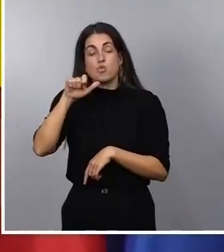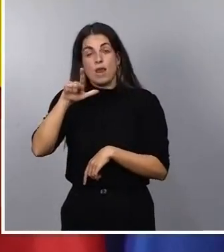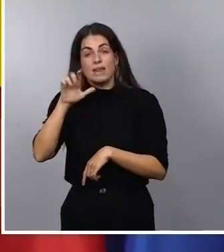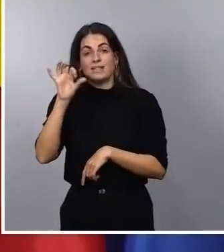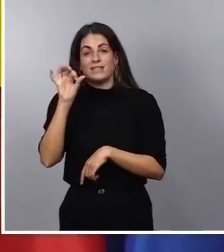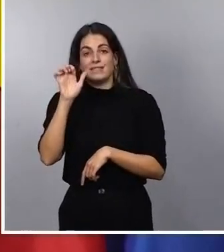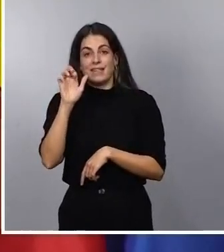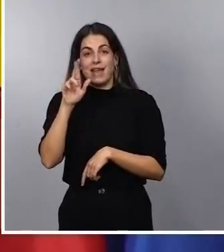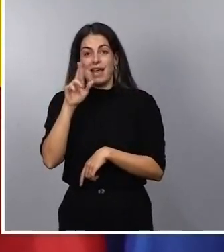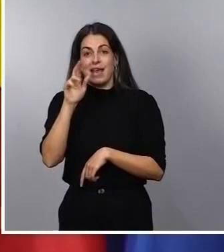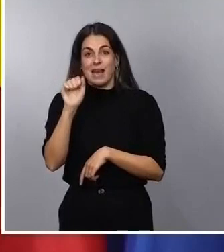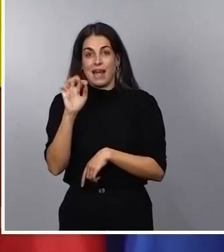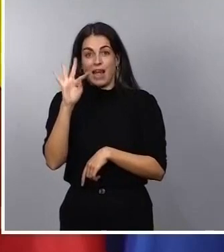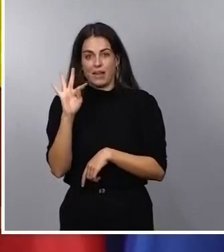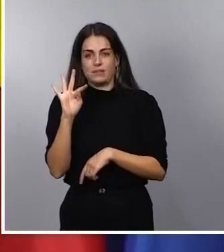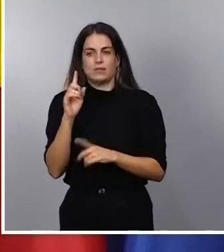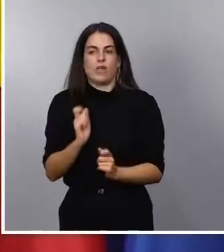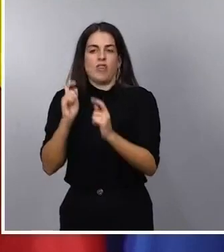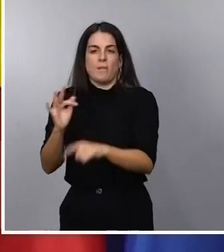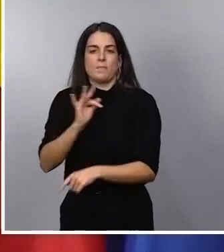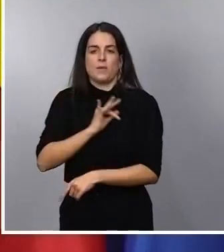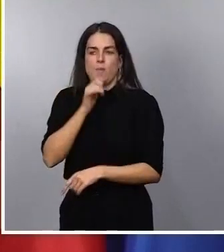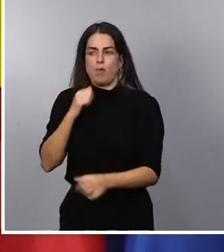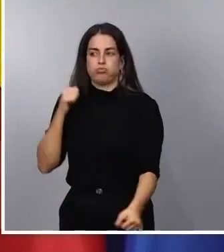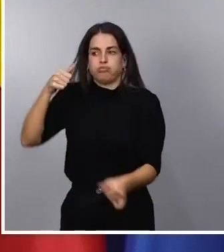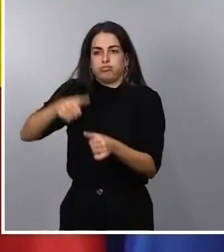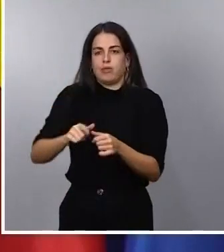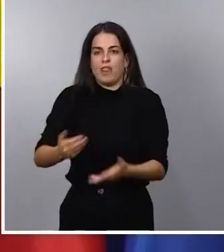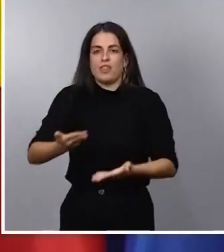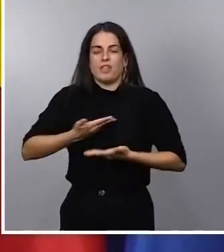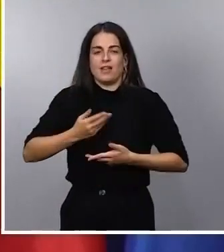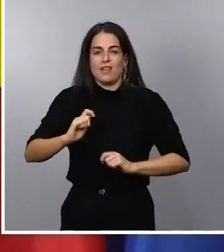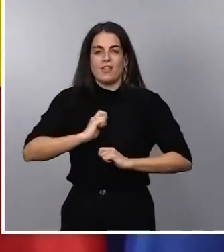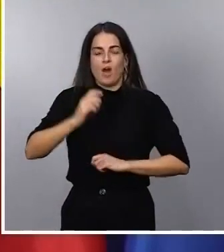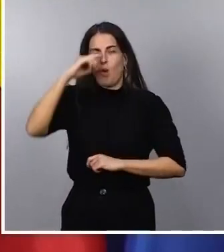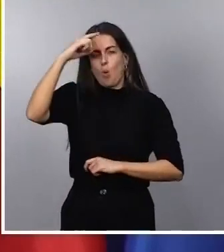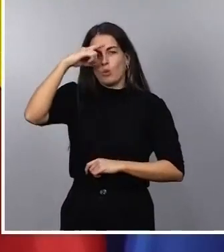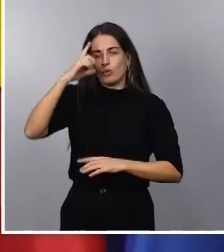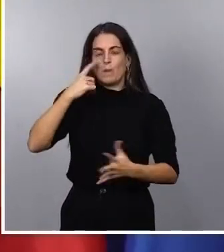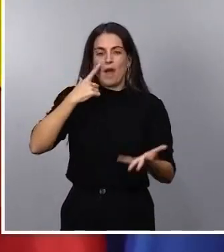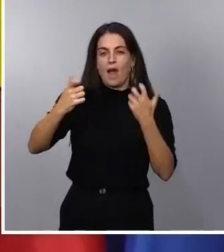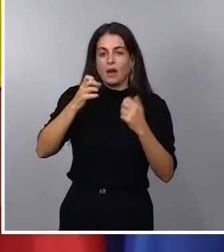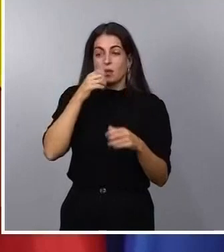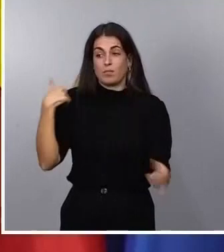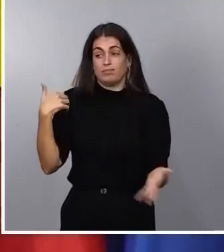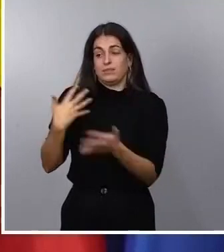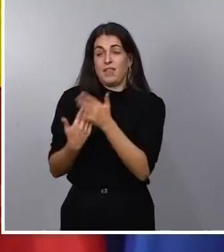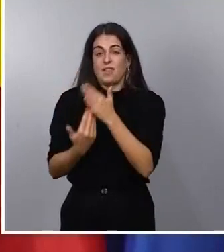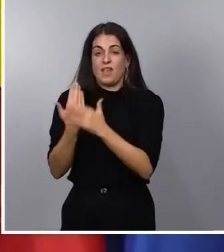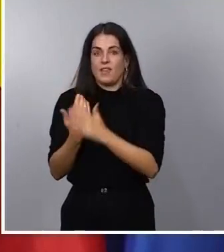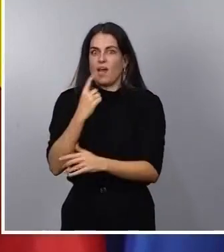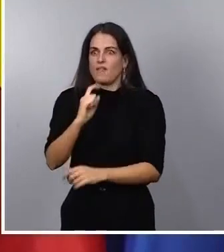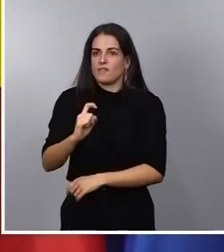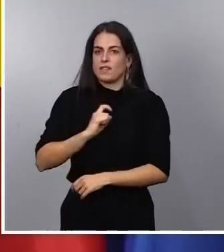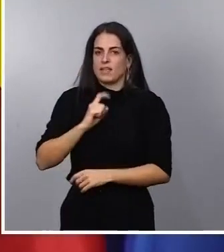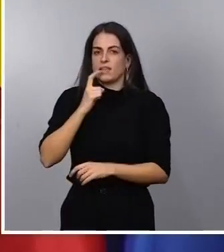X el Sabio por su brillante carrera y contribución a la cultura y a las artes tras el anuncio estos días de su última gira antes del